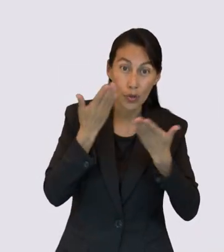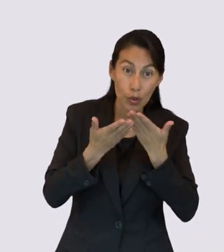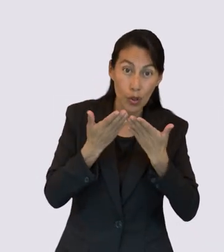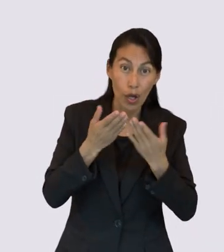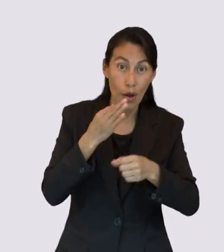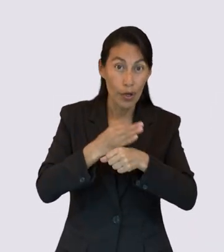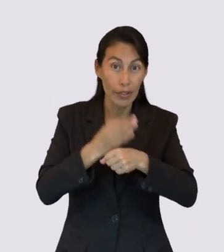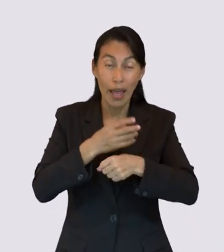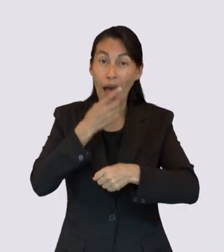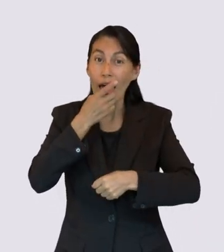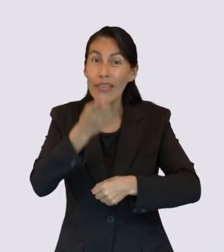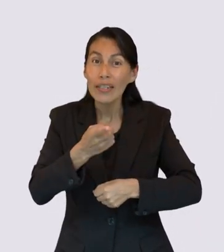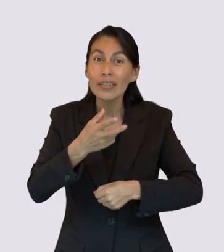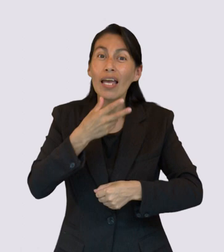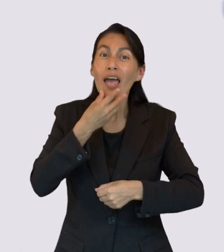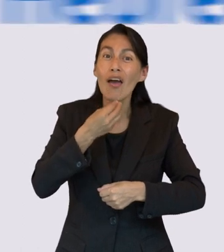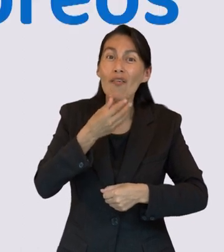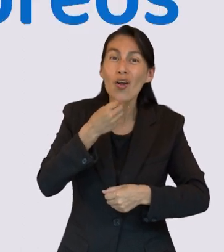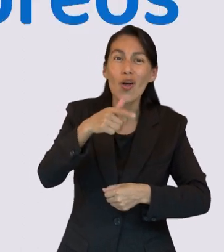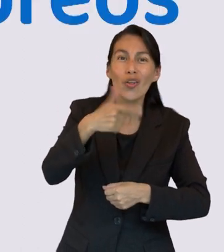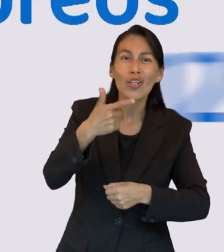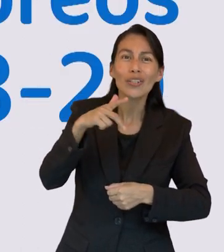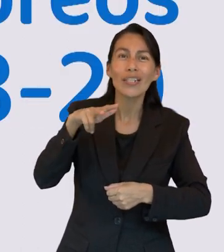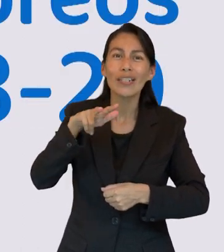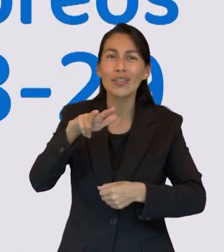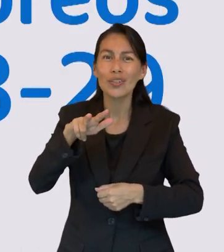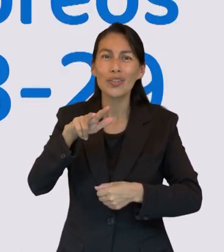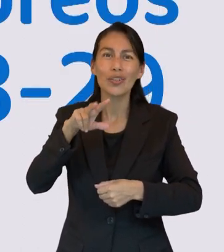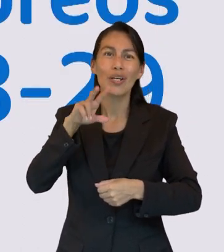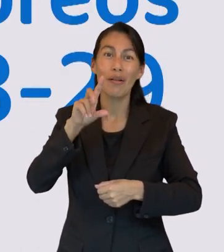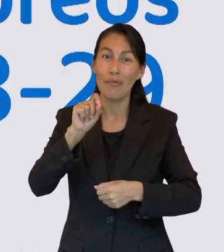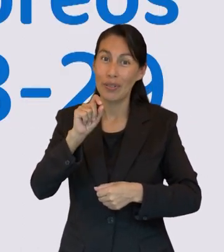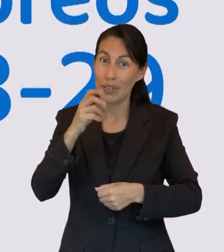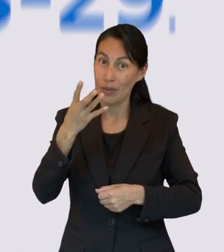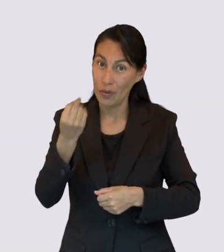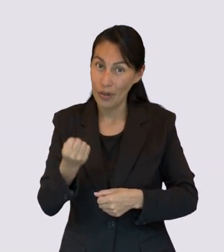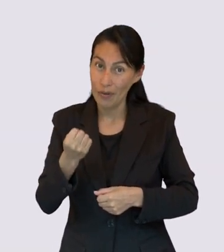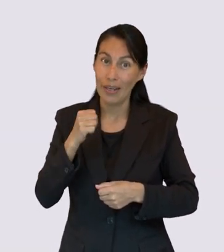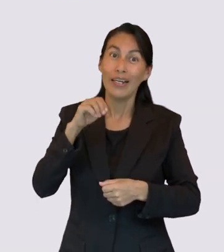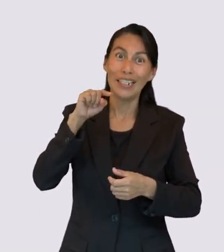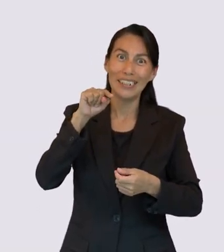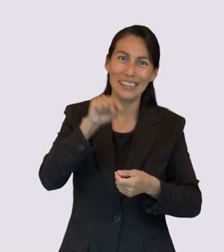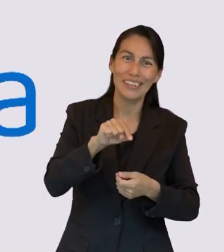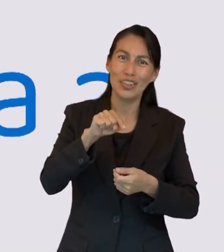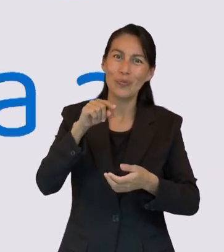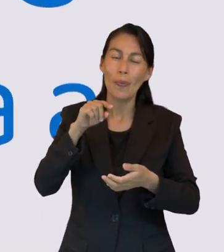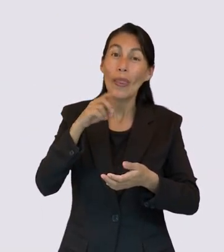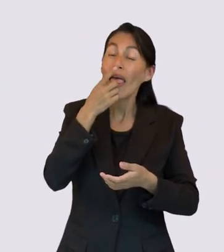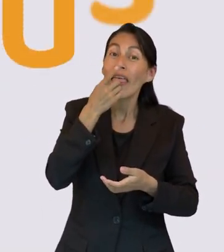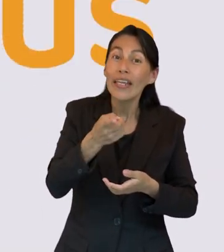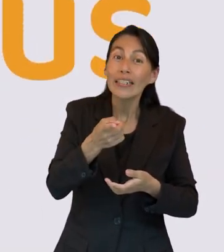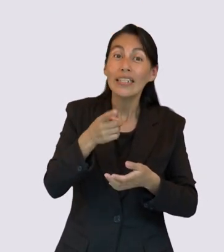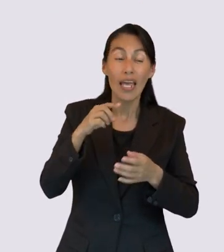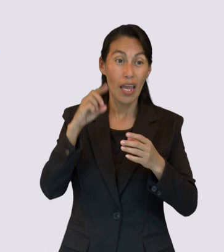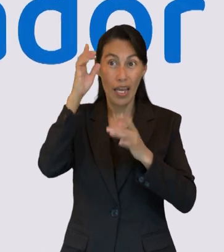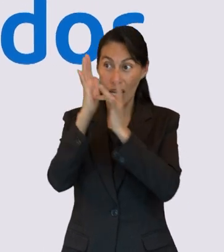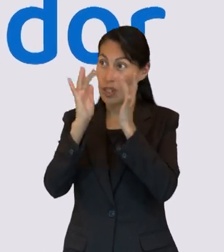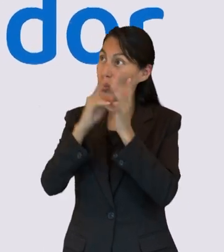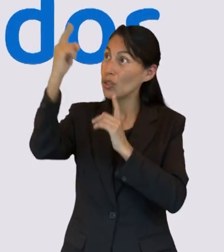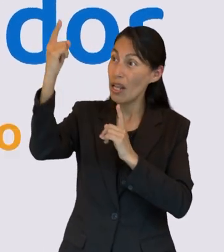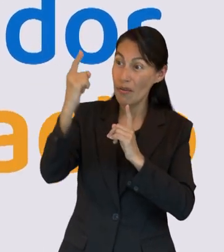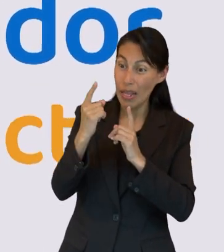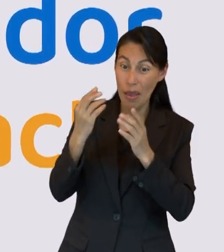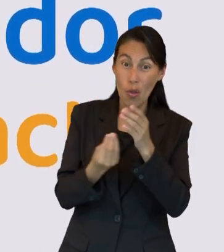El estudio de ahora trata principalmente de Hebreos 12, 18 al 29. Aquí se presenta a un Jesús como el